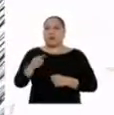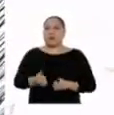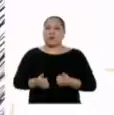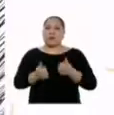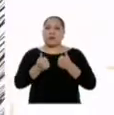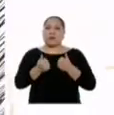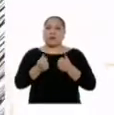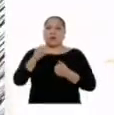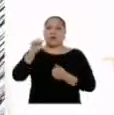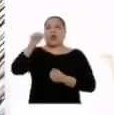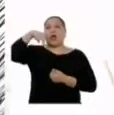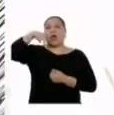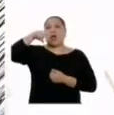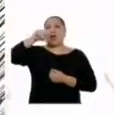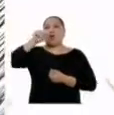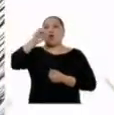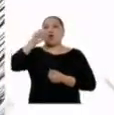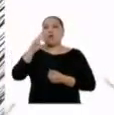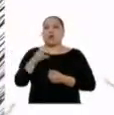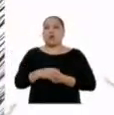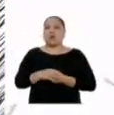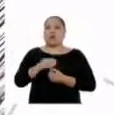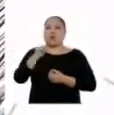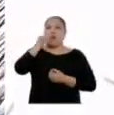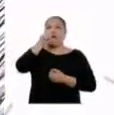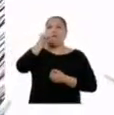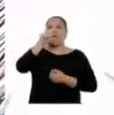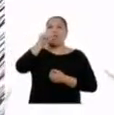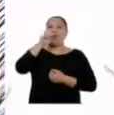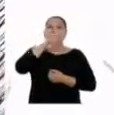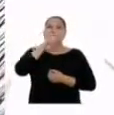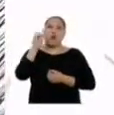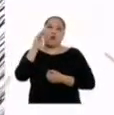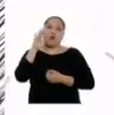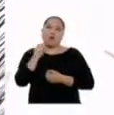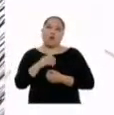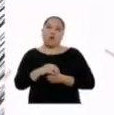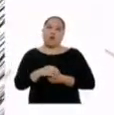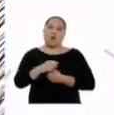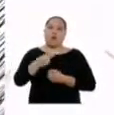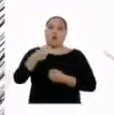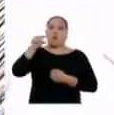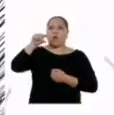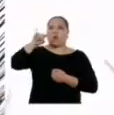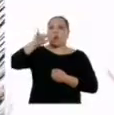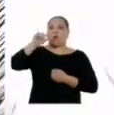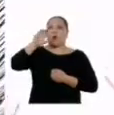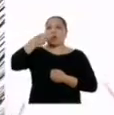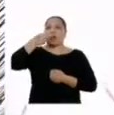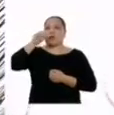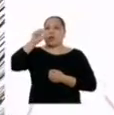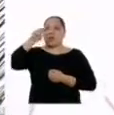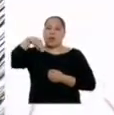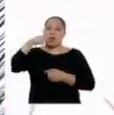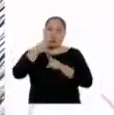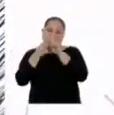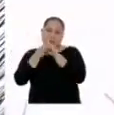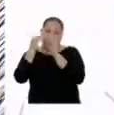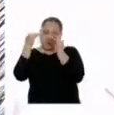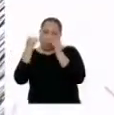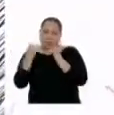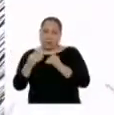vienen a ser el Angolo, el Ceibo, el Agarrobo, el Huachacán, el Charón y entre otros.